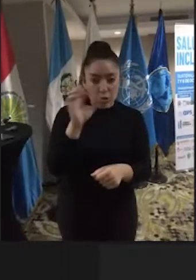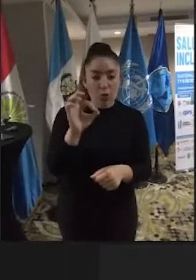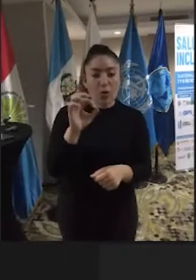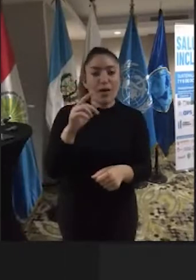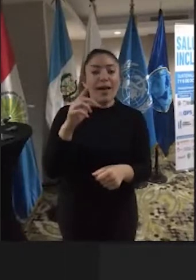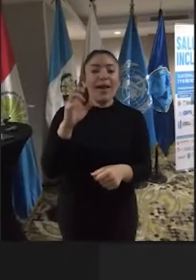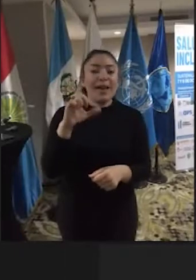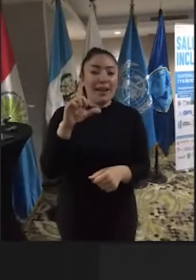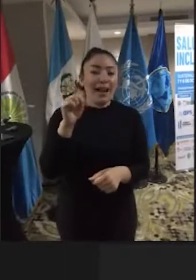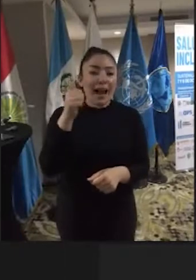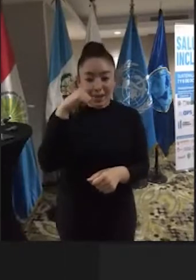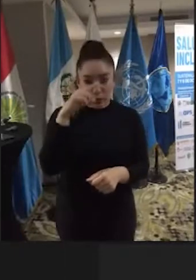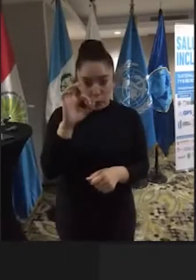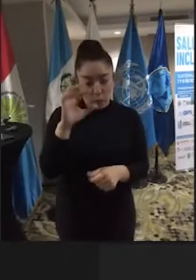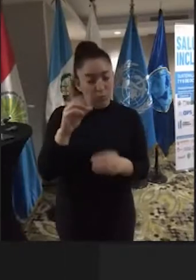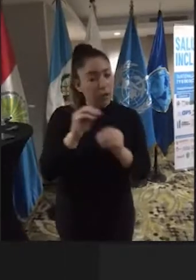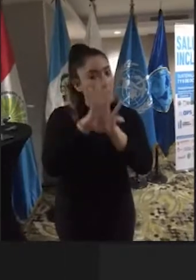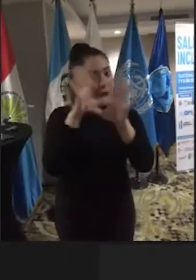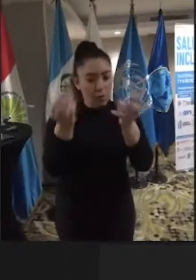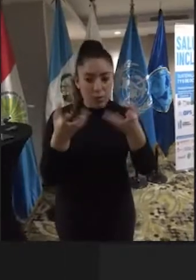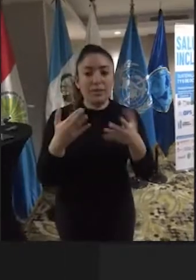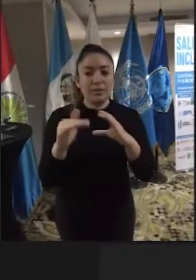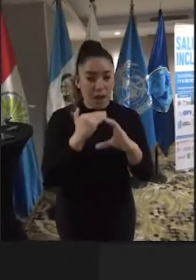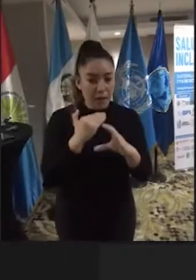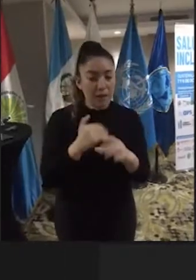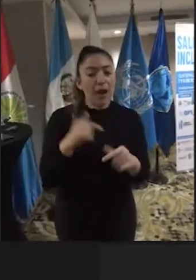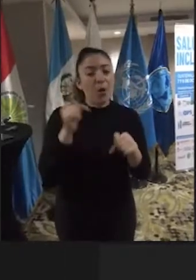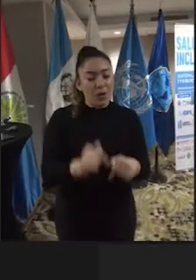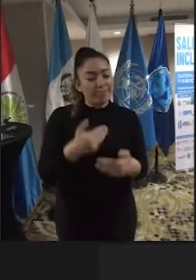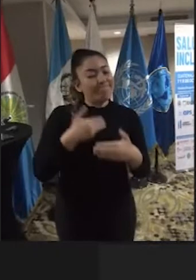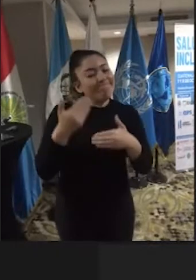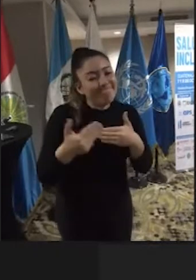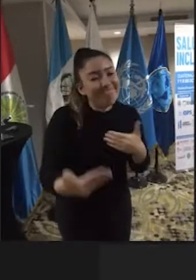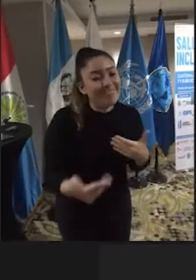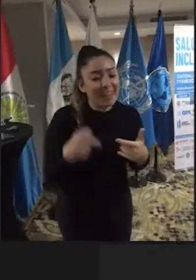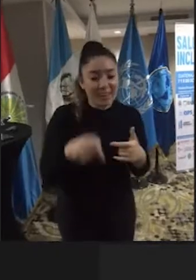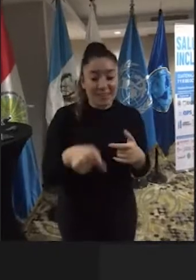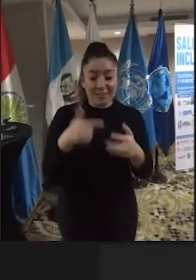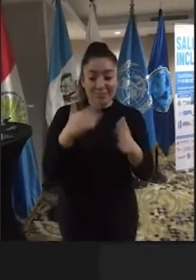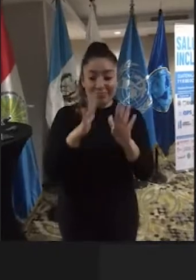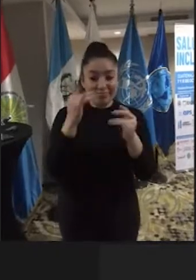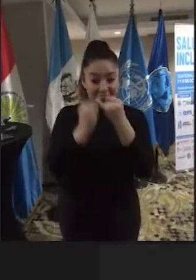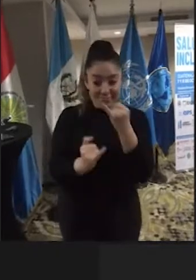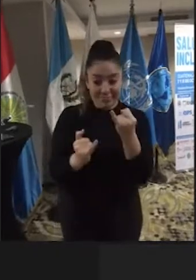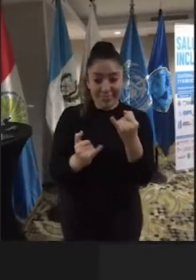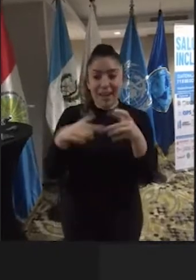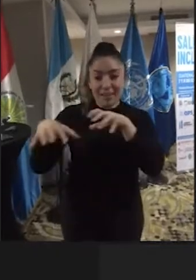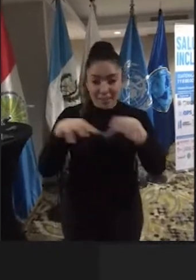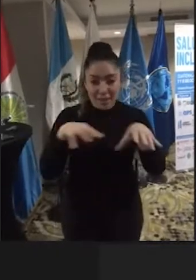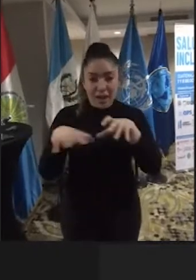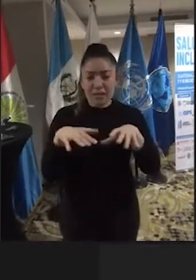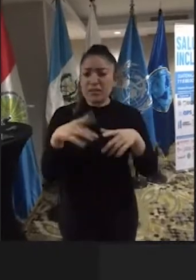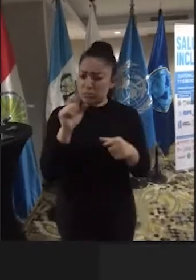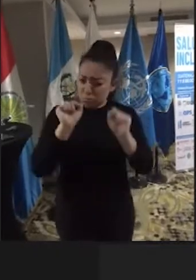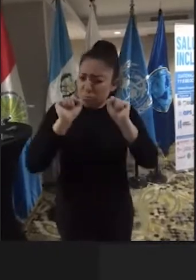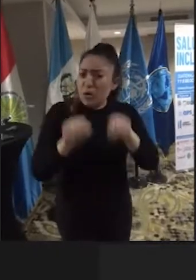mensaje. Bien, vamos a proceder al cierre de este evento que ha sido